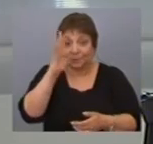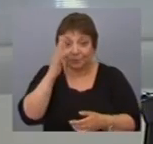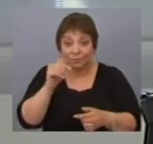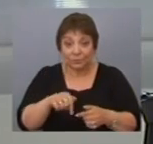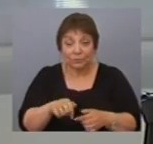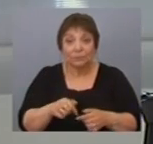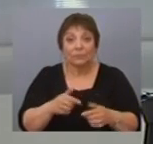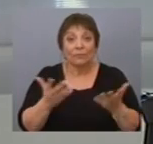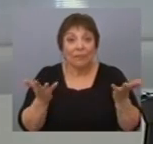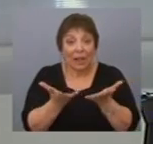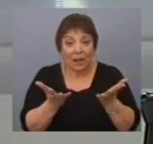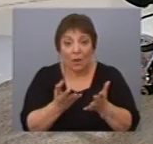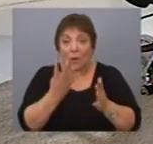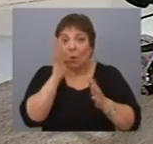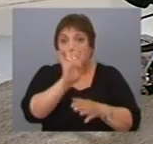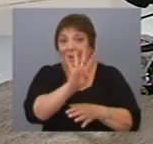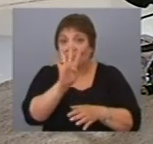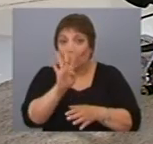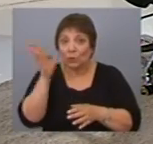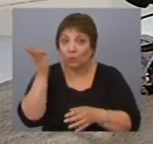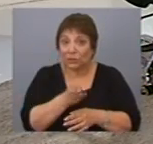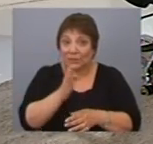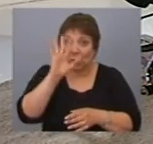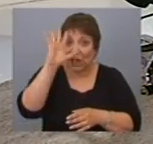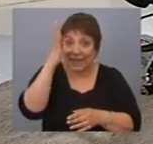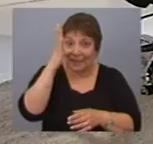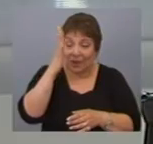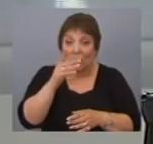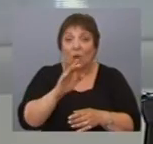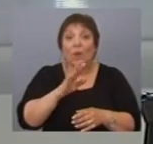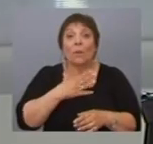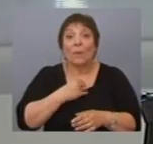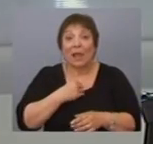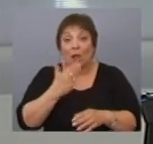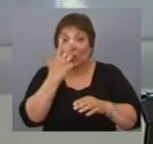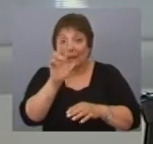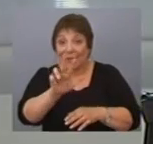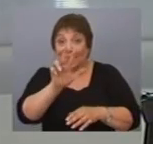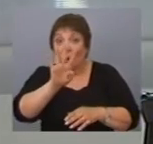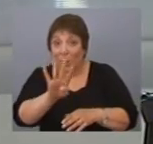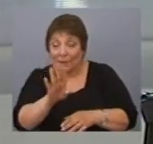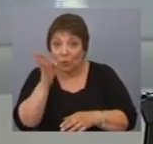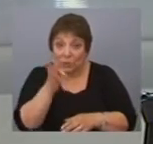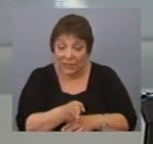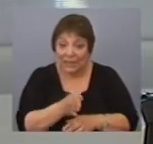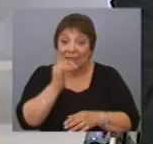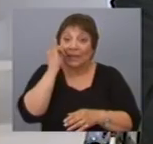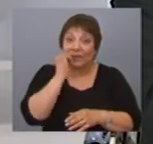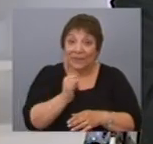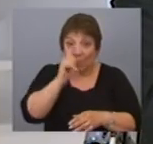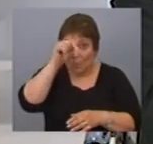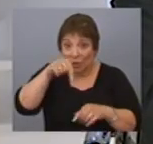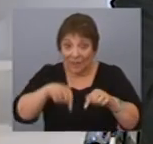Amplio está ubicado en 44%, el Partido Nacional en un 34%. Si vamos a